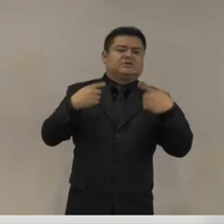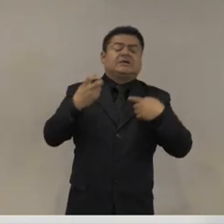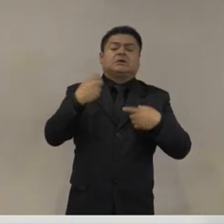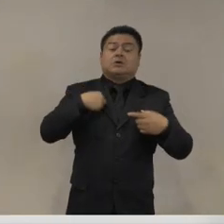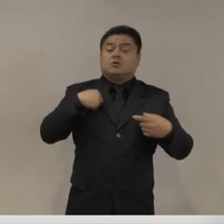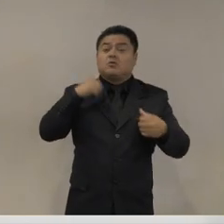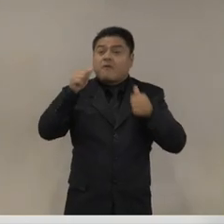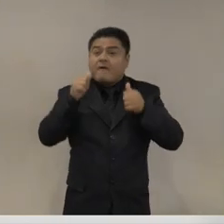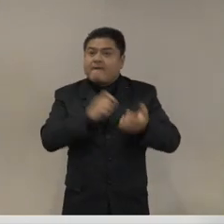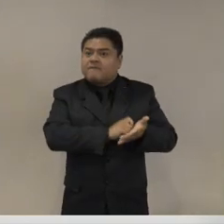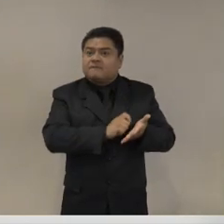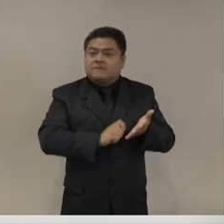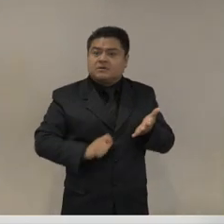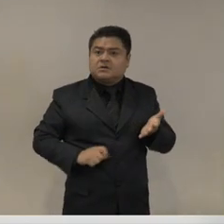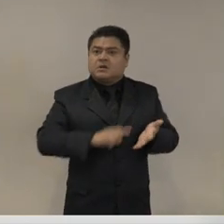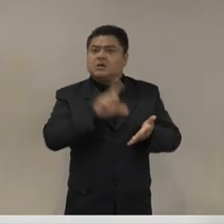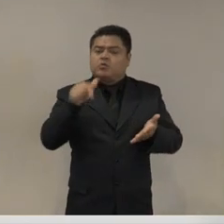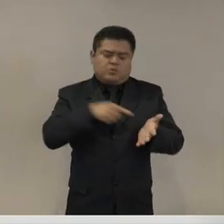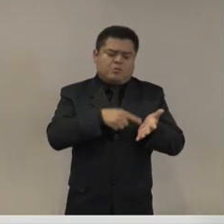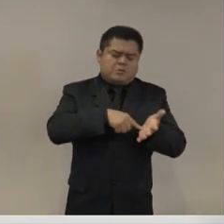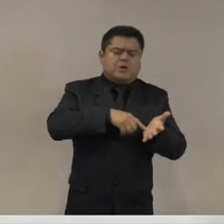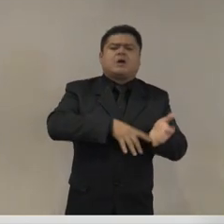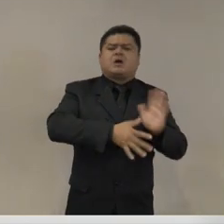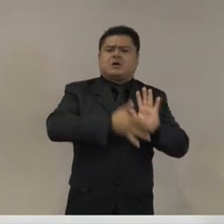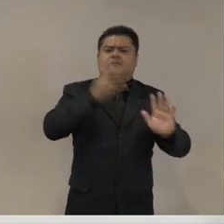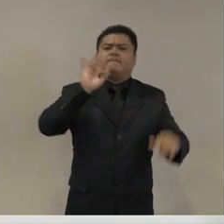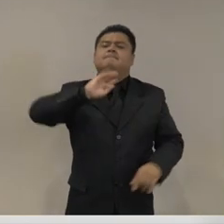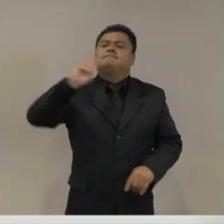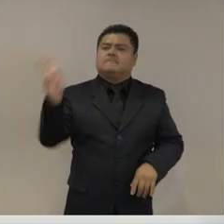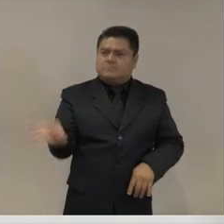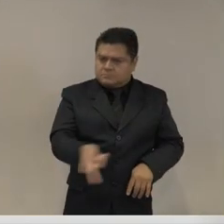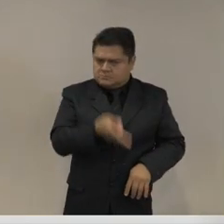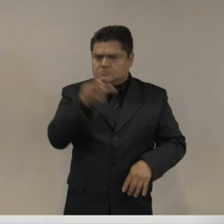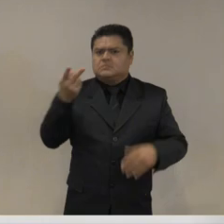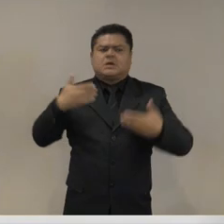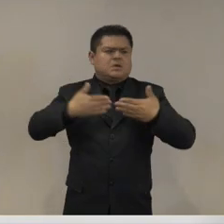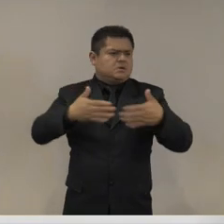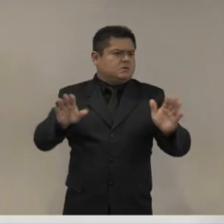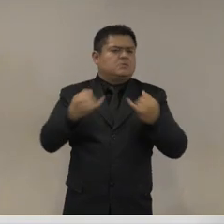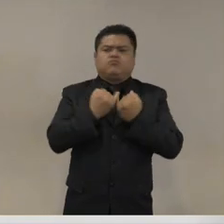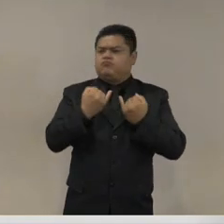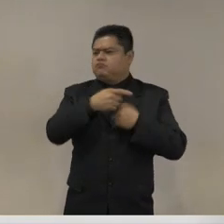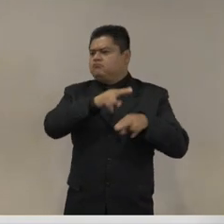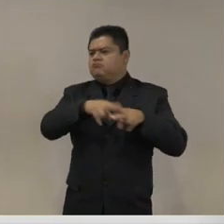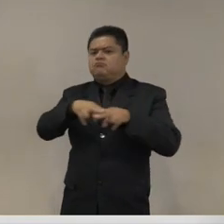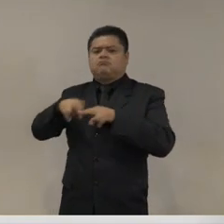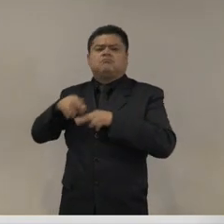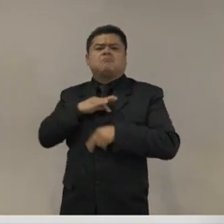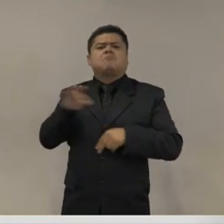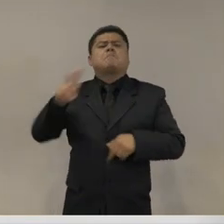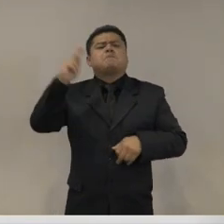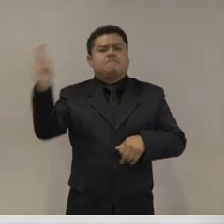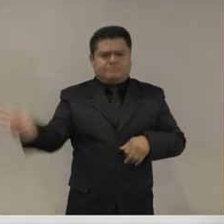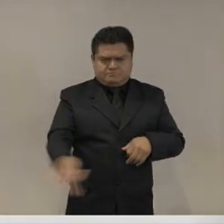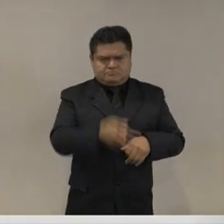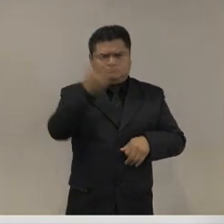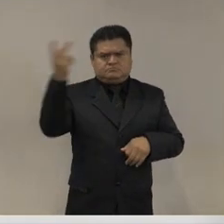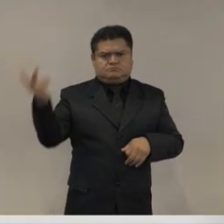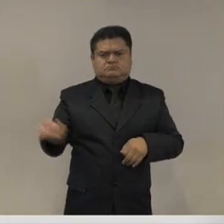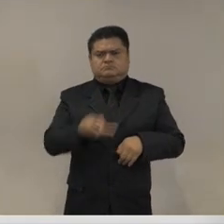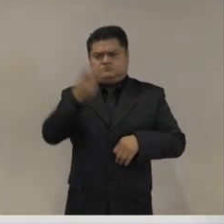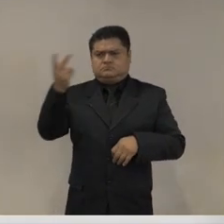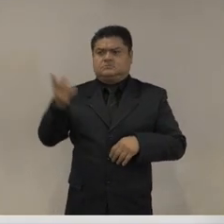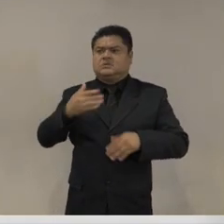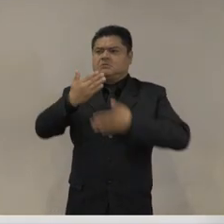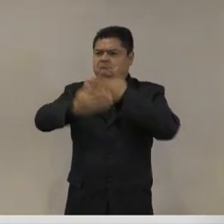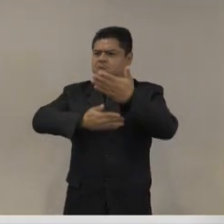dicen para poder tener un diálogo y entiendo que después abriremos también a que quienes aquí nos acompañan puedan hacer preguntas. Ya los